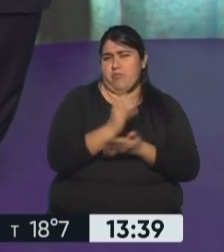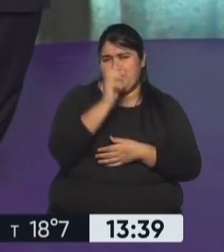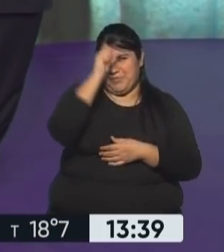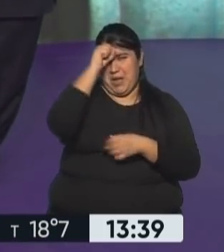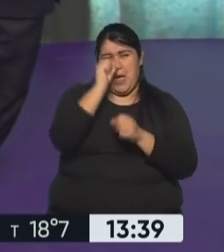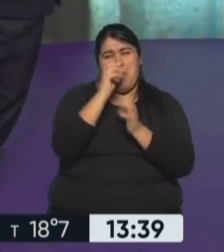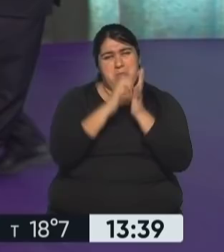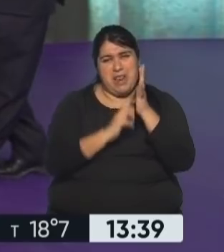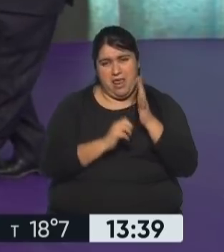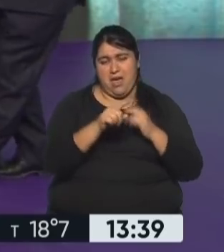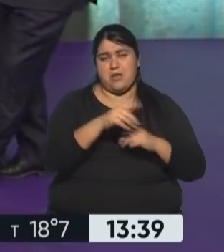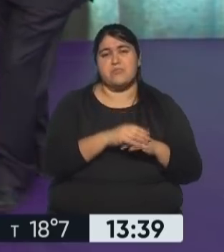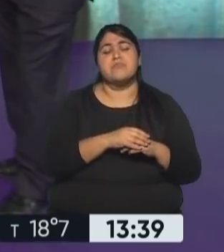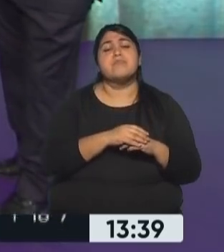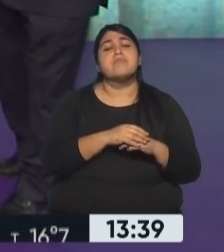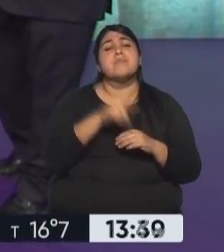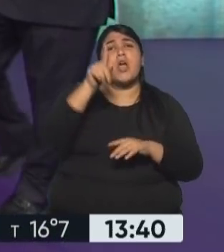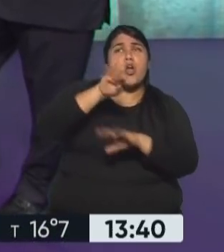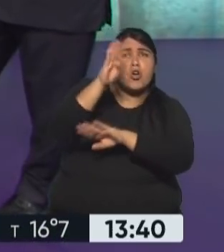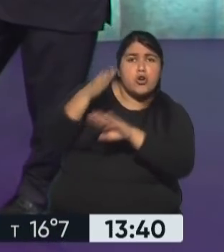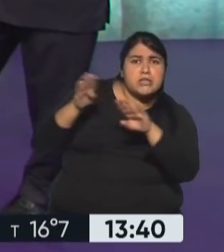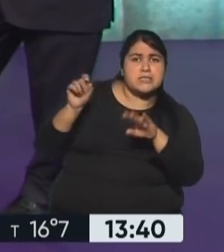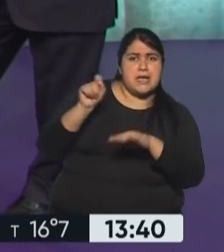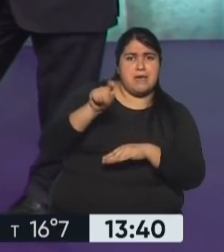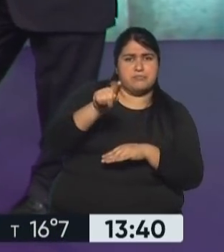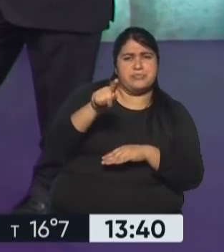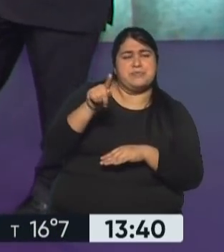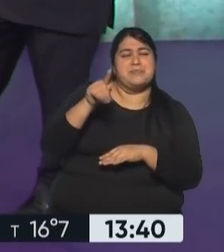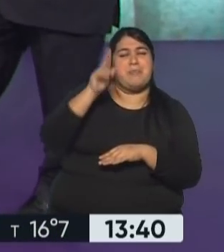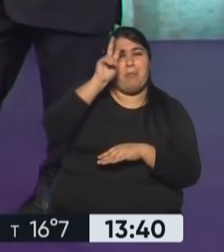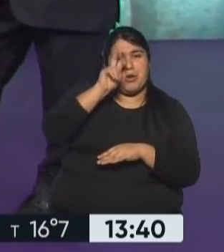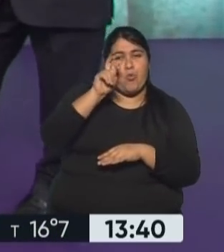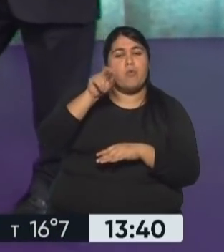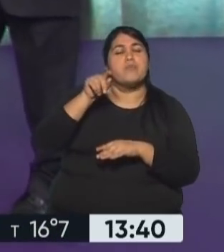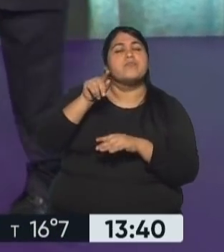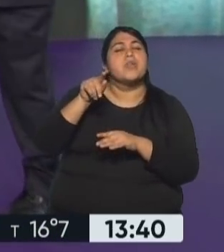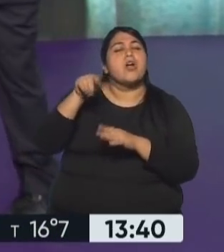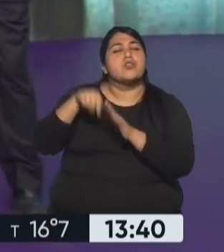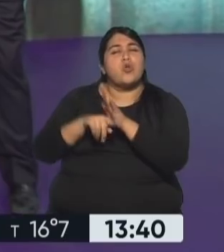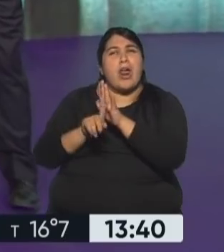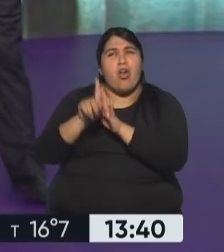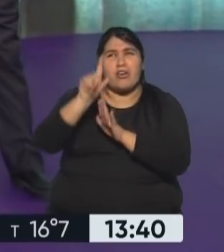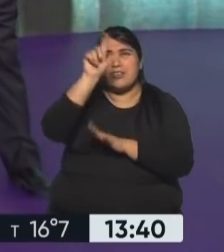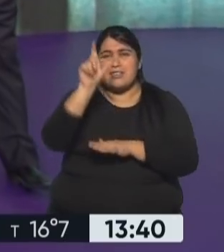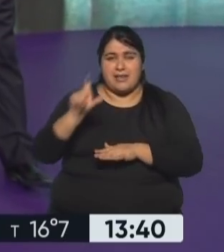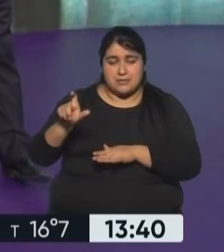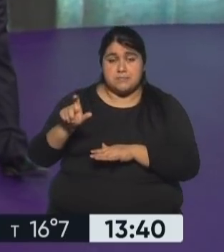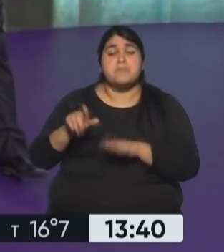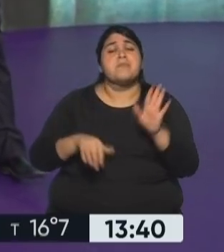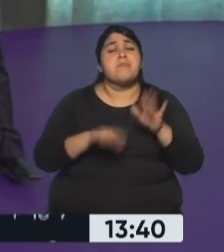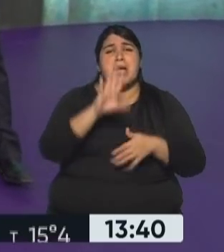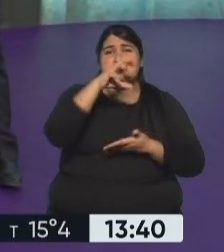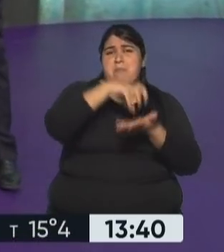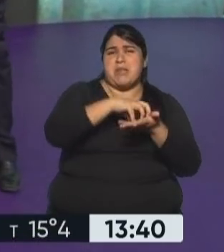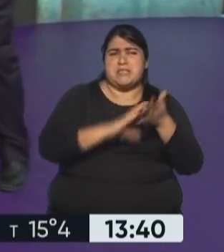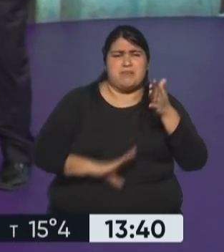largo de la cordillera de los Andes que atraviesa Perú de sur a norte. Ahora vamos a ver cuáles son las principales empresas y ahí